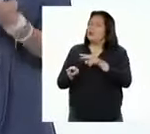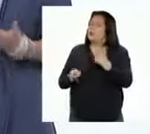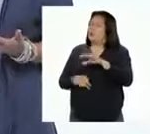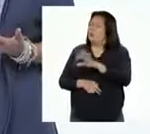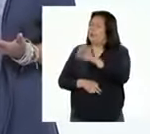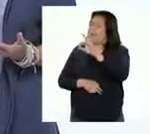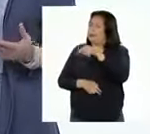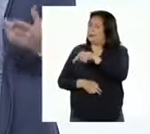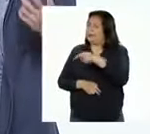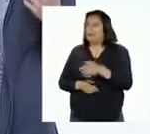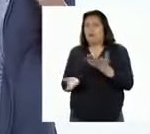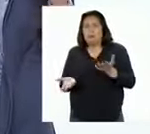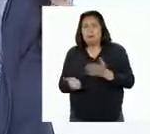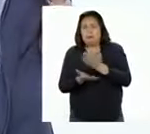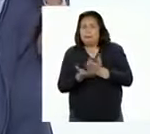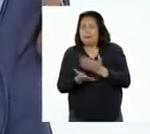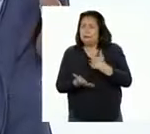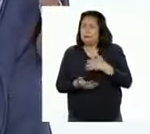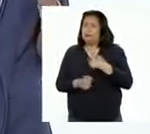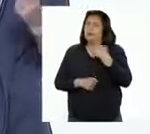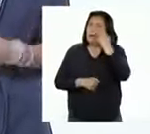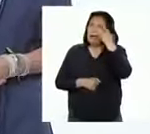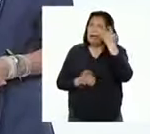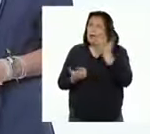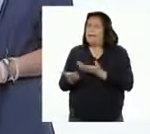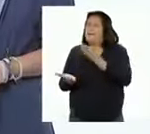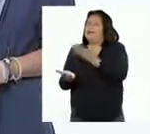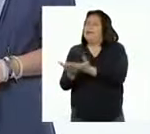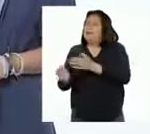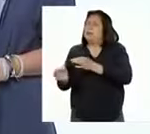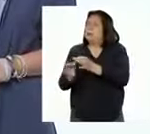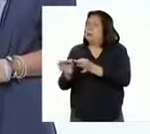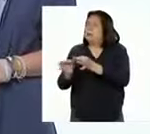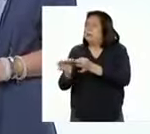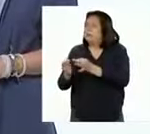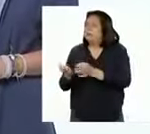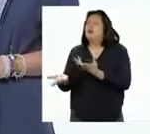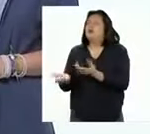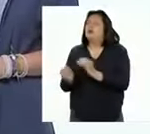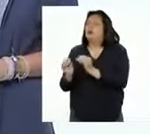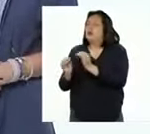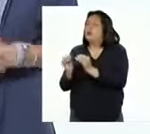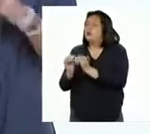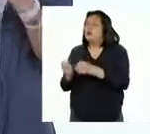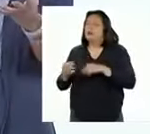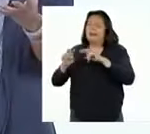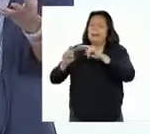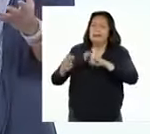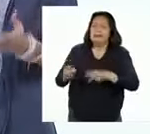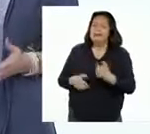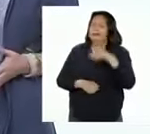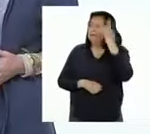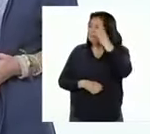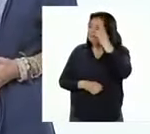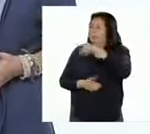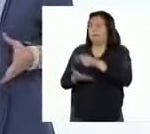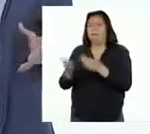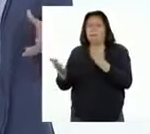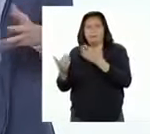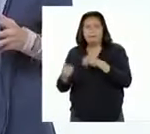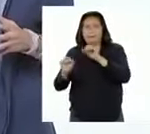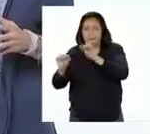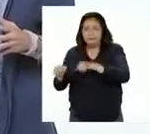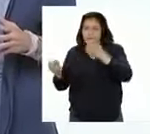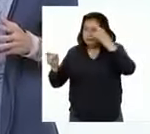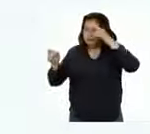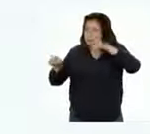identificación de estos asuntos, hemos aprendido a plantear posibles soluciones mediante el análisis, la reflexión y el diálogo, para así llegar